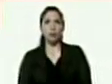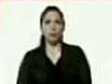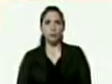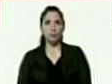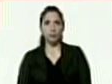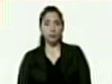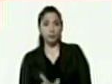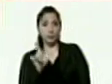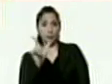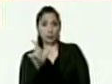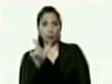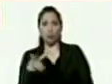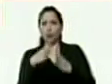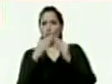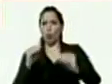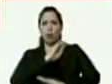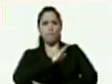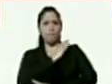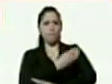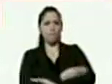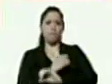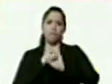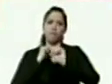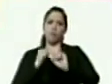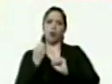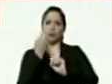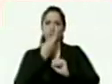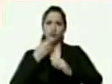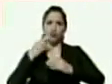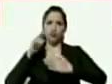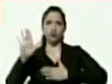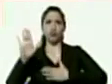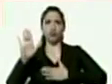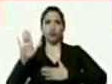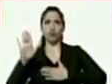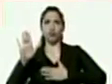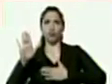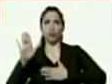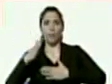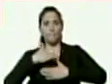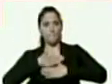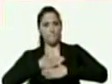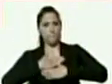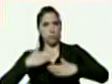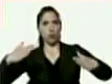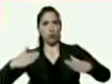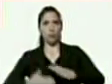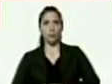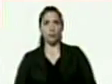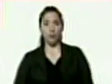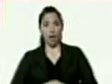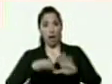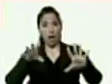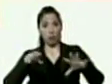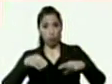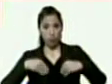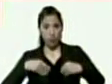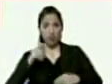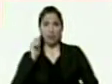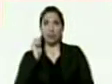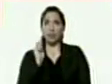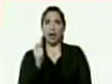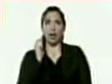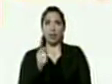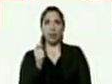partido y toda la fuerza comprometida y en disposición de asumir las tareas